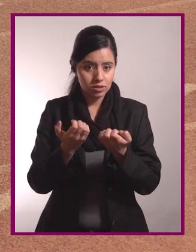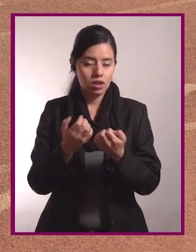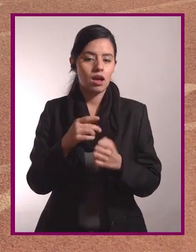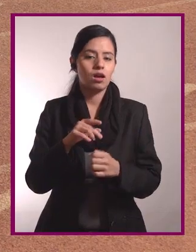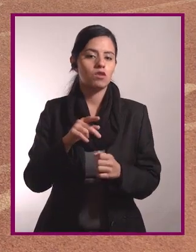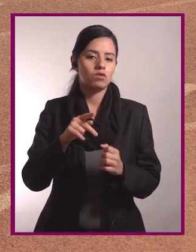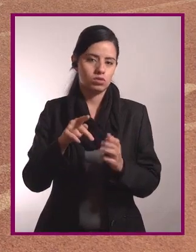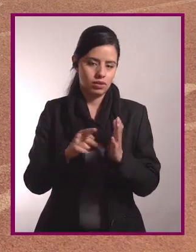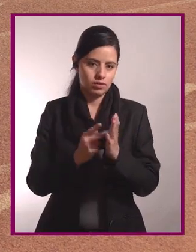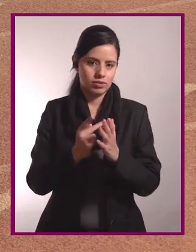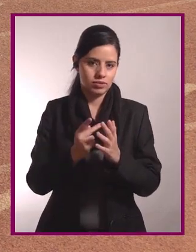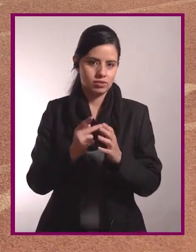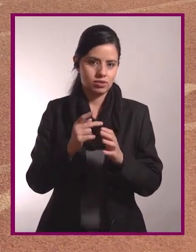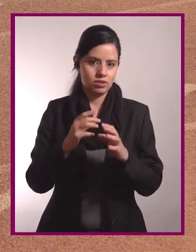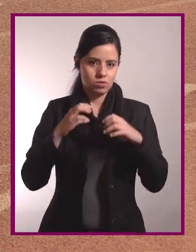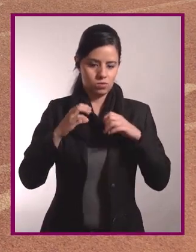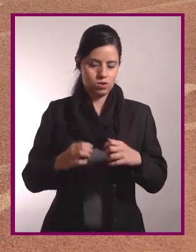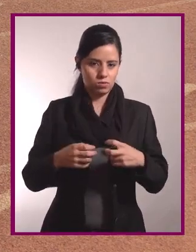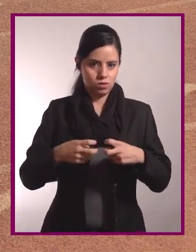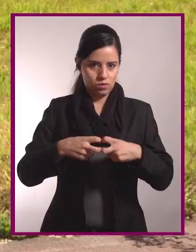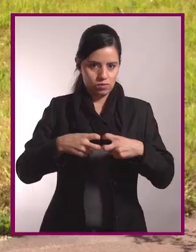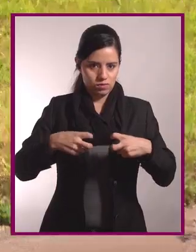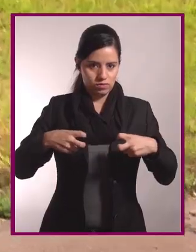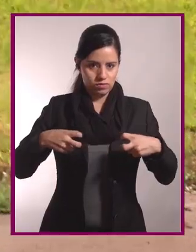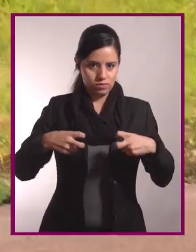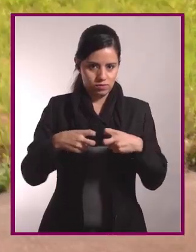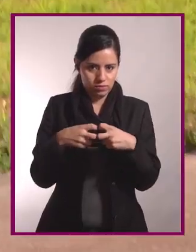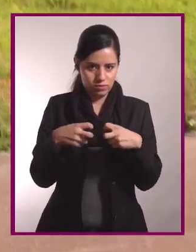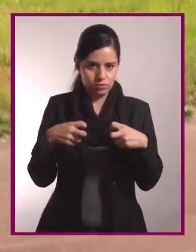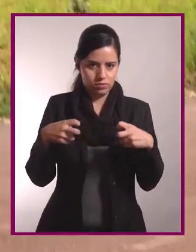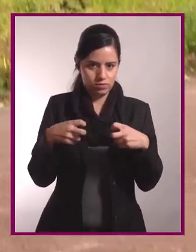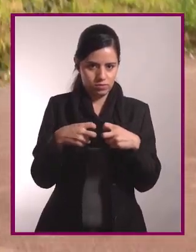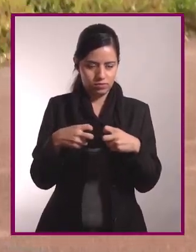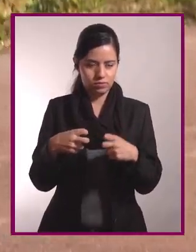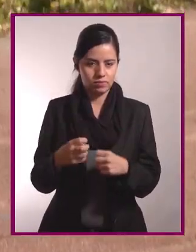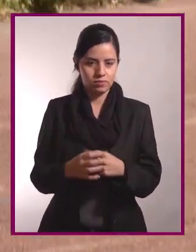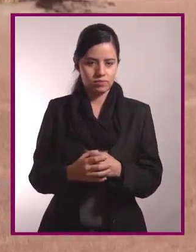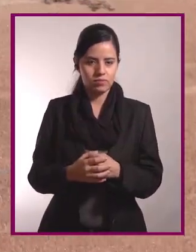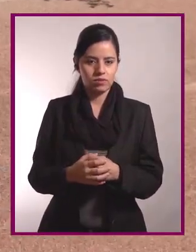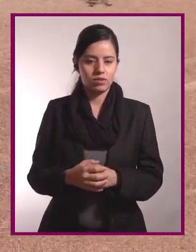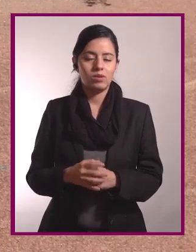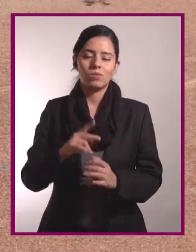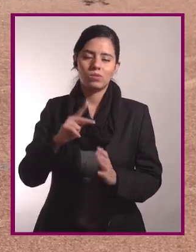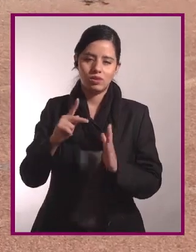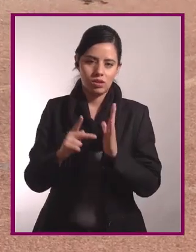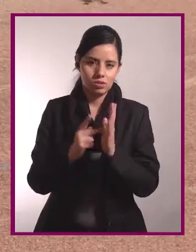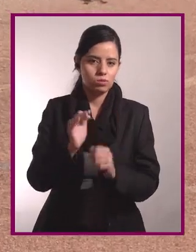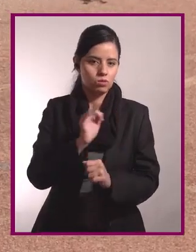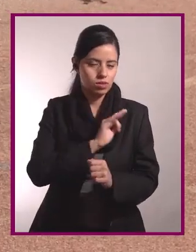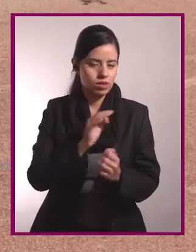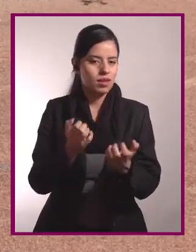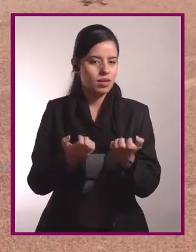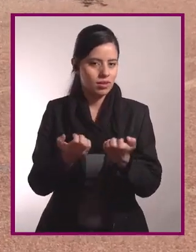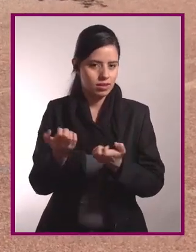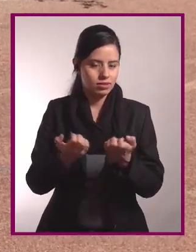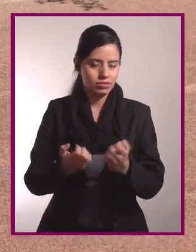entre ejercicio y ejercicio, estiremos un poco nuestro cuadríceps,